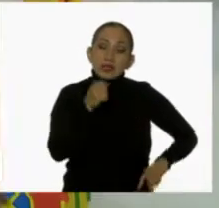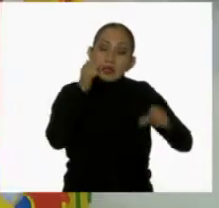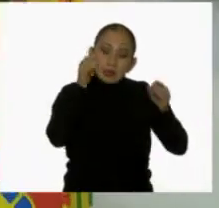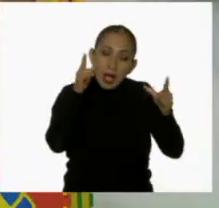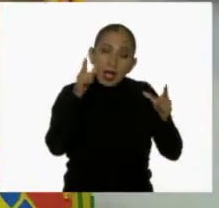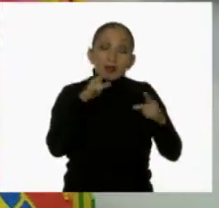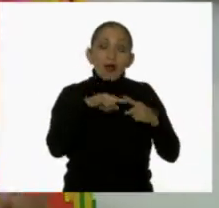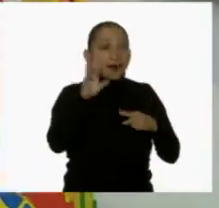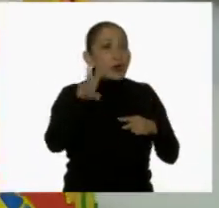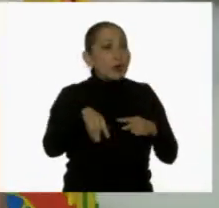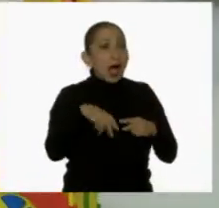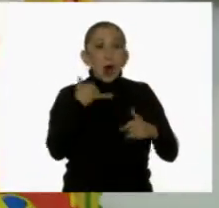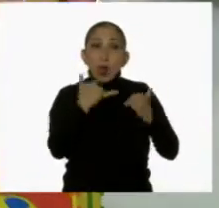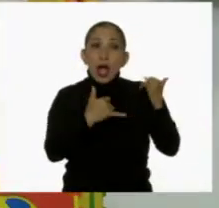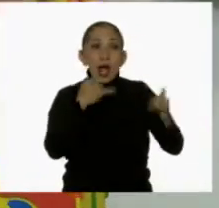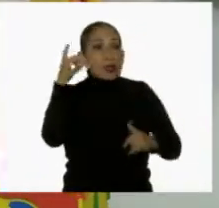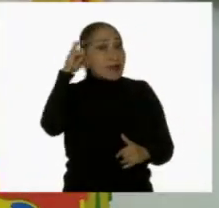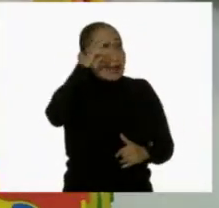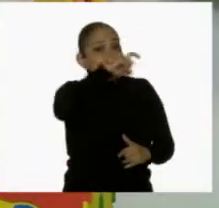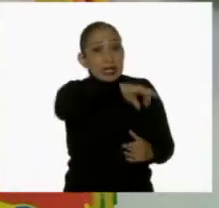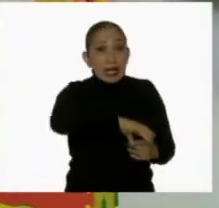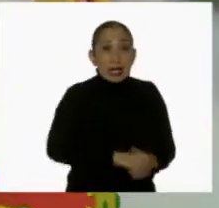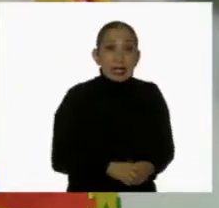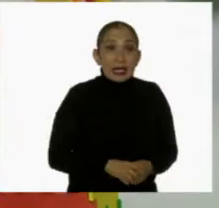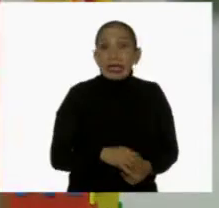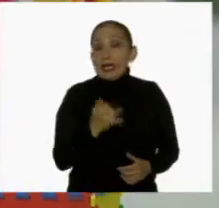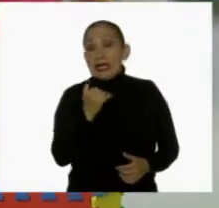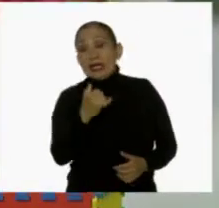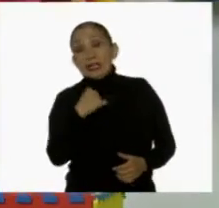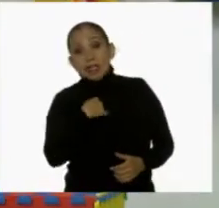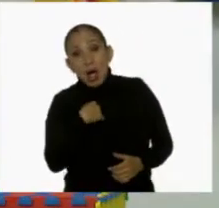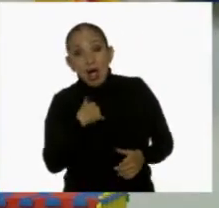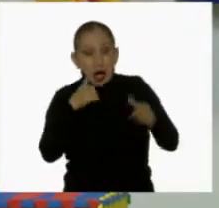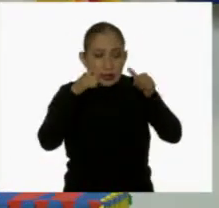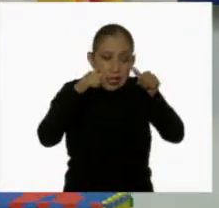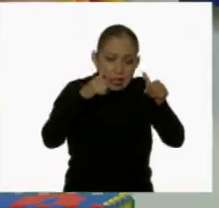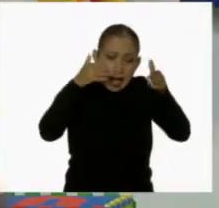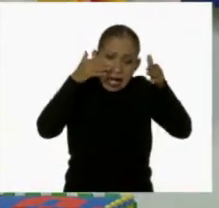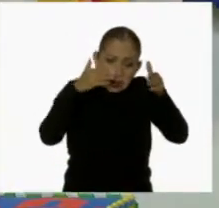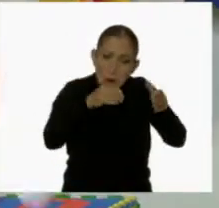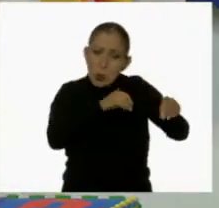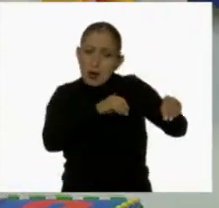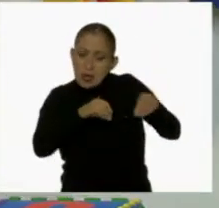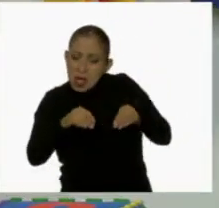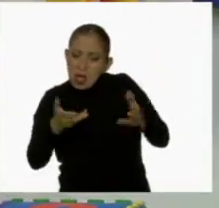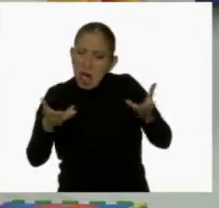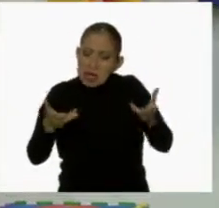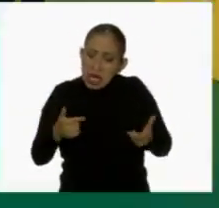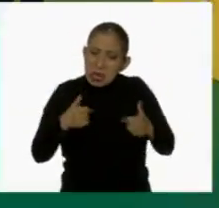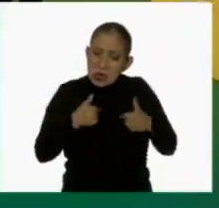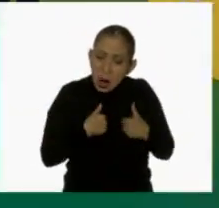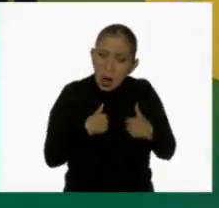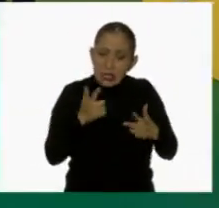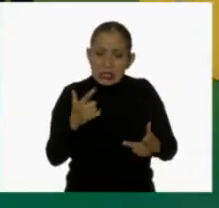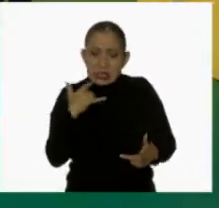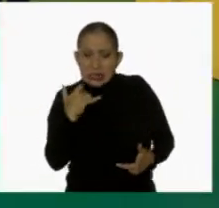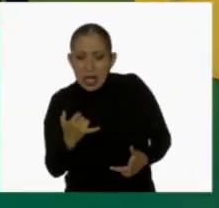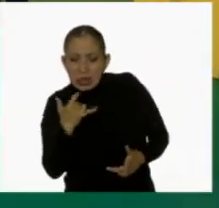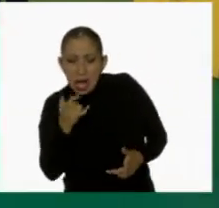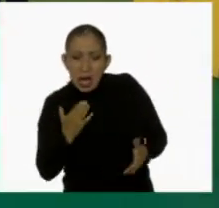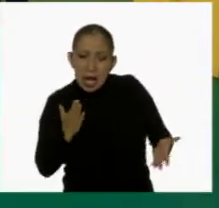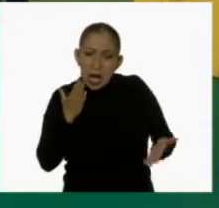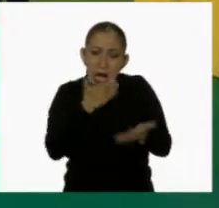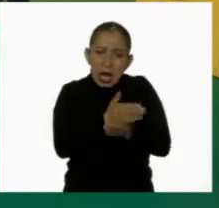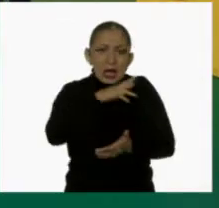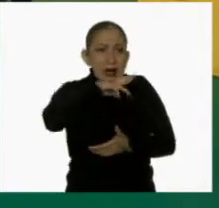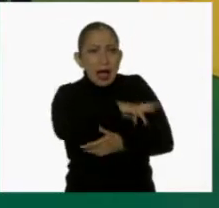y la verdad es que el partido fue dificilísimo y es que tenía que concentrarme en mis movimientos y en tratar de llegar